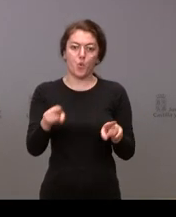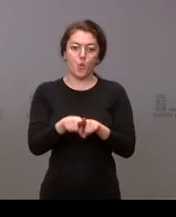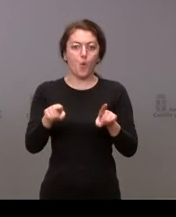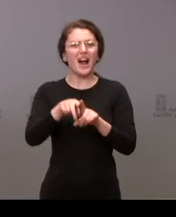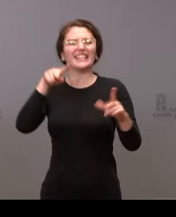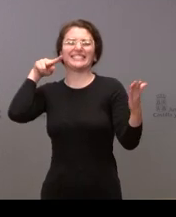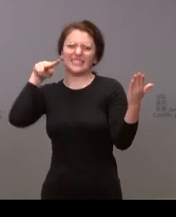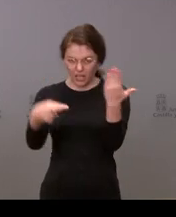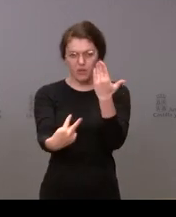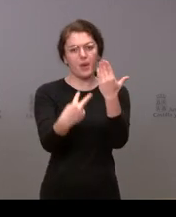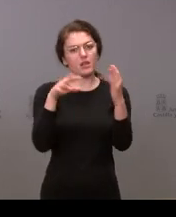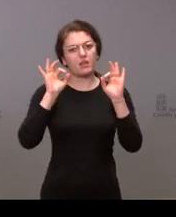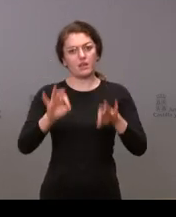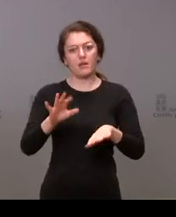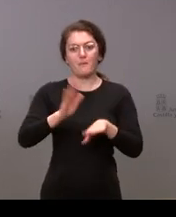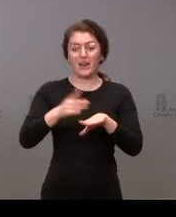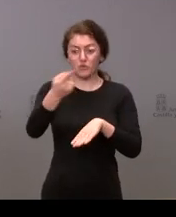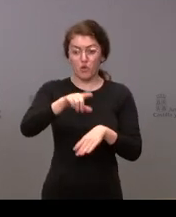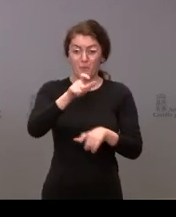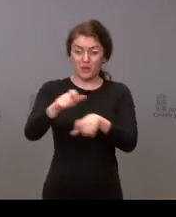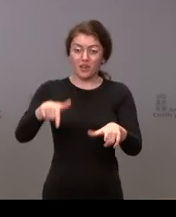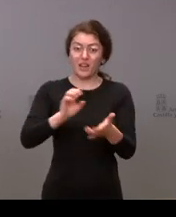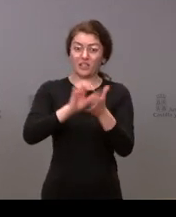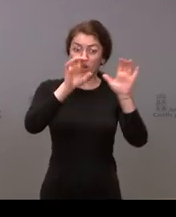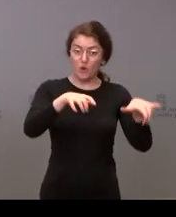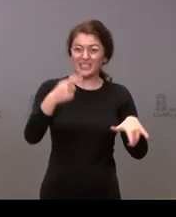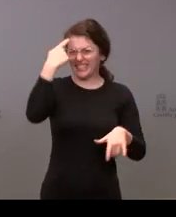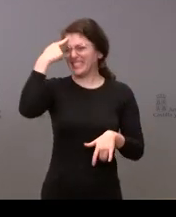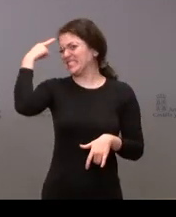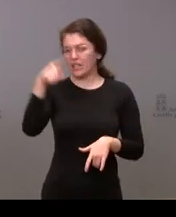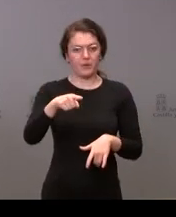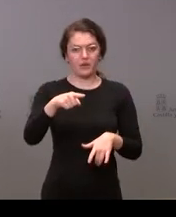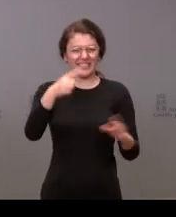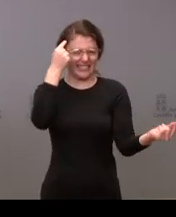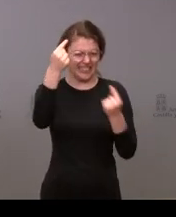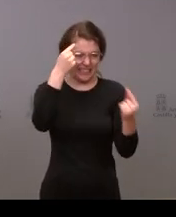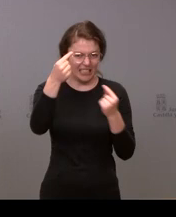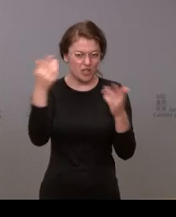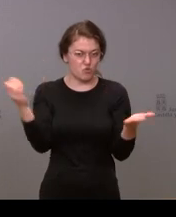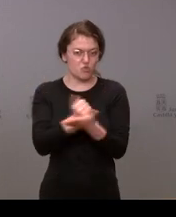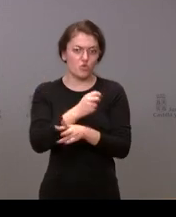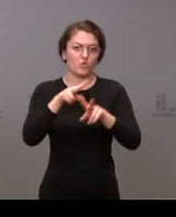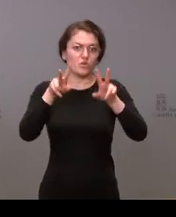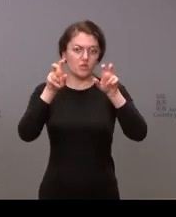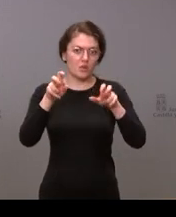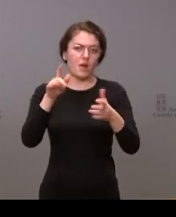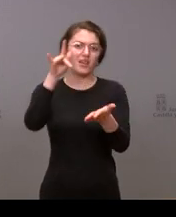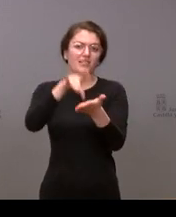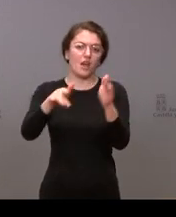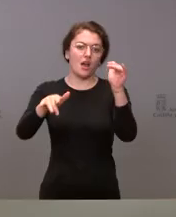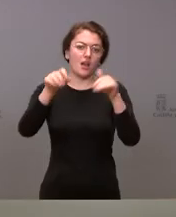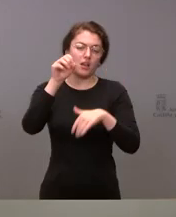transparencia para que cualquier castellano y leones sepa todo lo relacionado con todos los aspectos en relación con la cita electoral a las urnas del próximo día